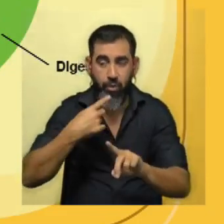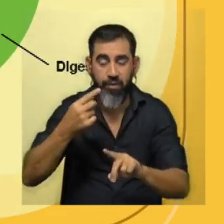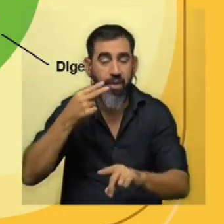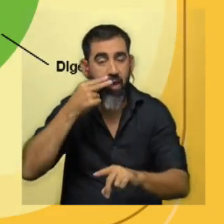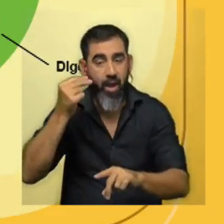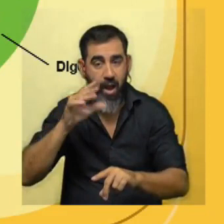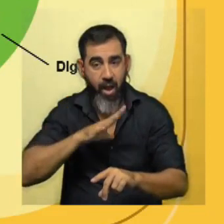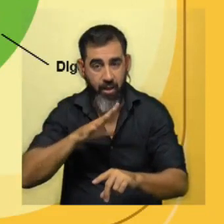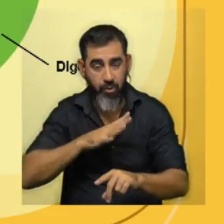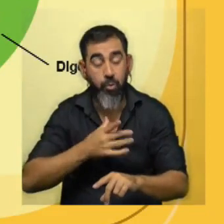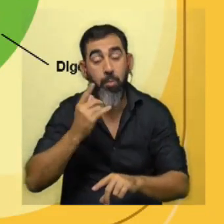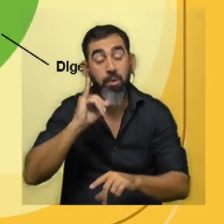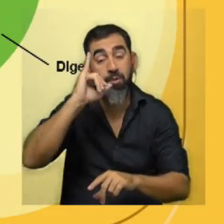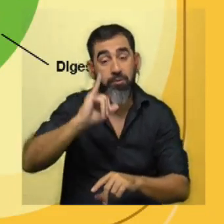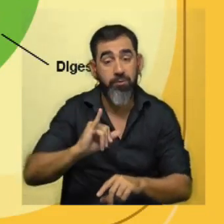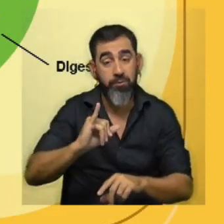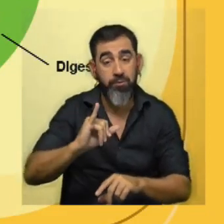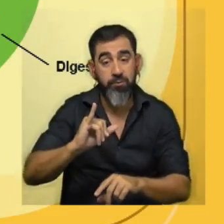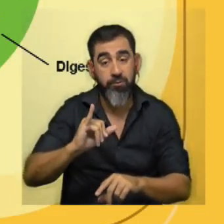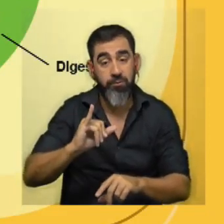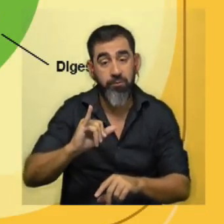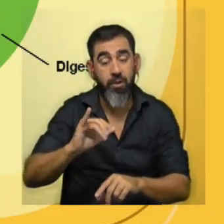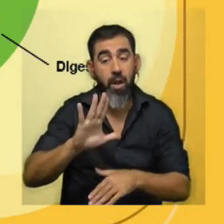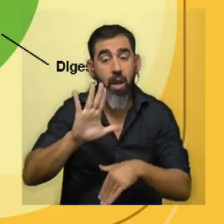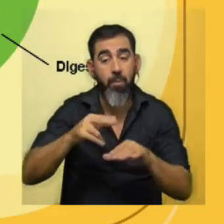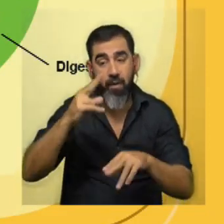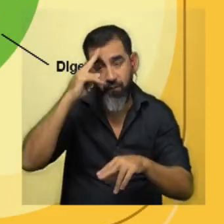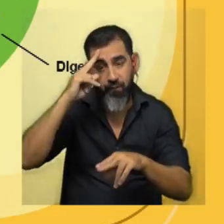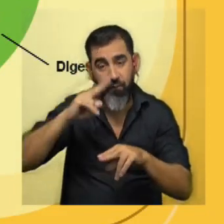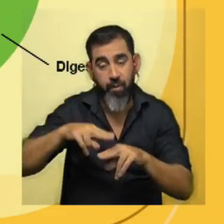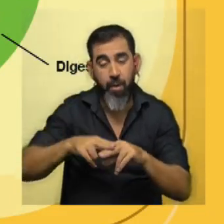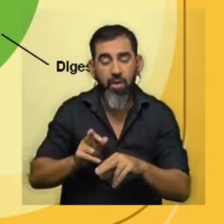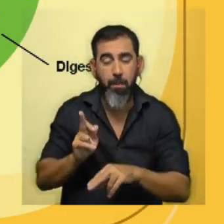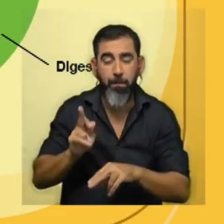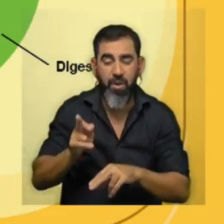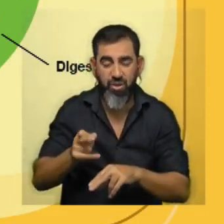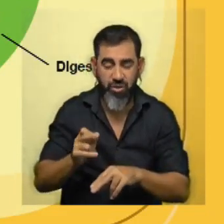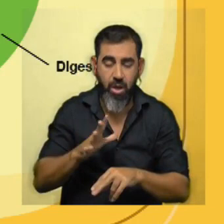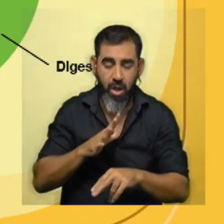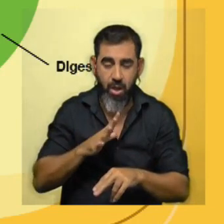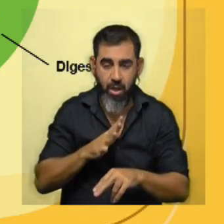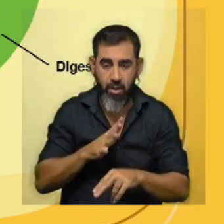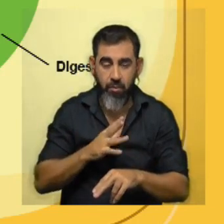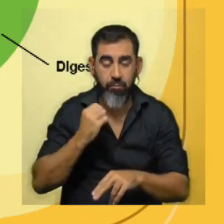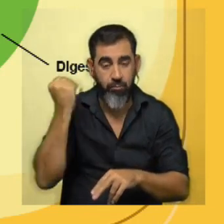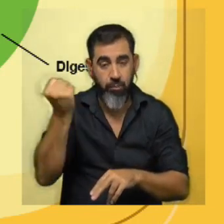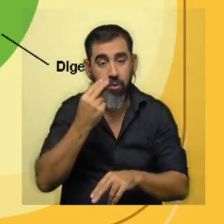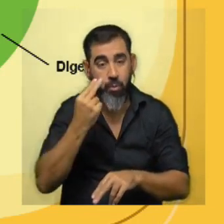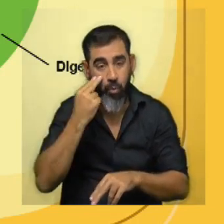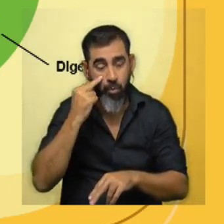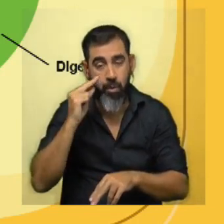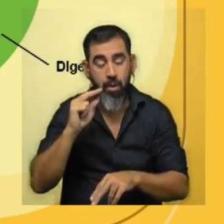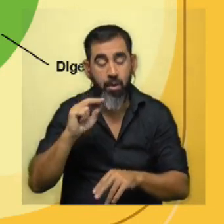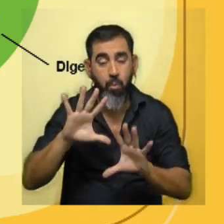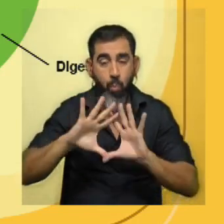pero bueno sí tenemos obviamente acá la BD las patologías de aparato urinario todos sabemos que bueno tiene una incidencia muy alta afuera y acá también